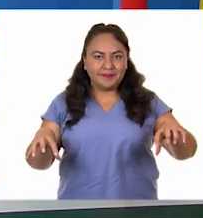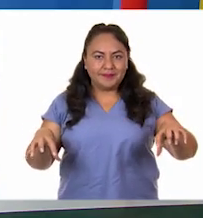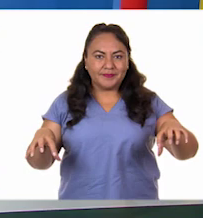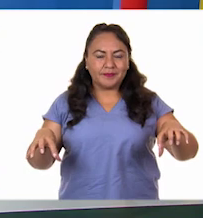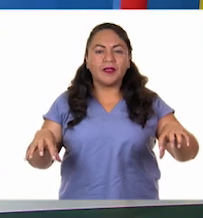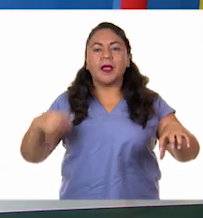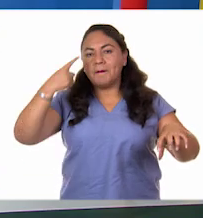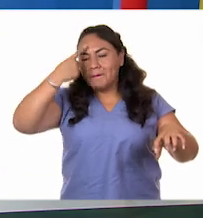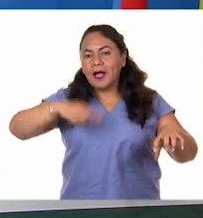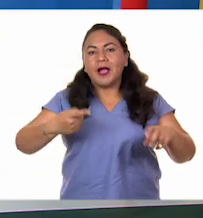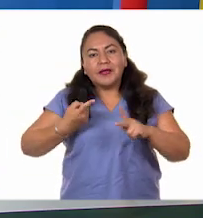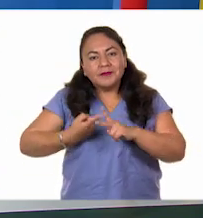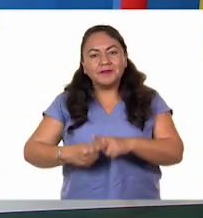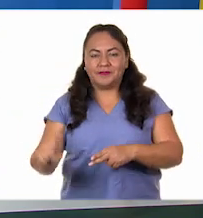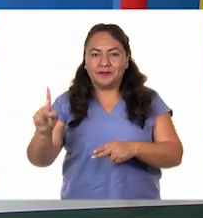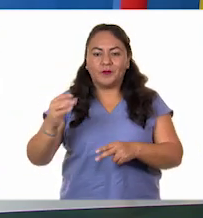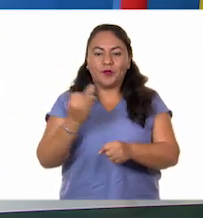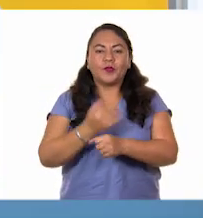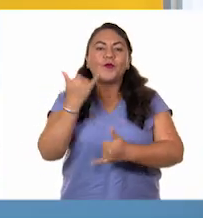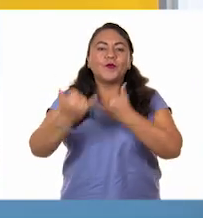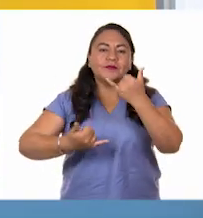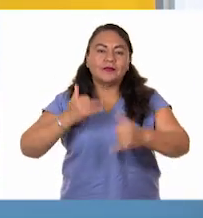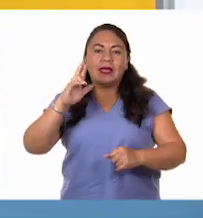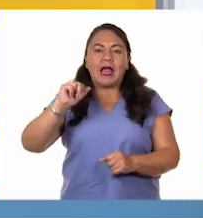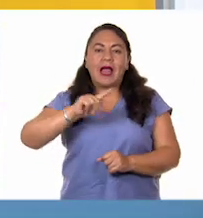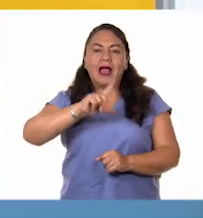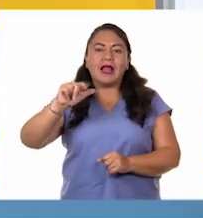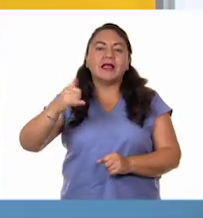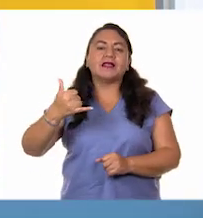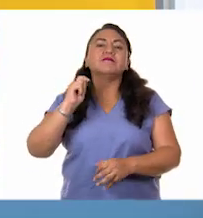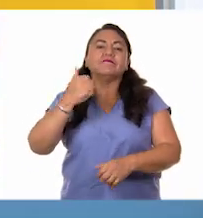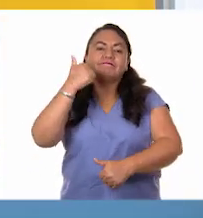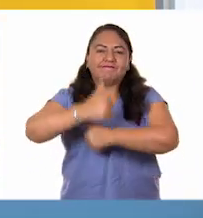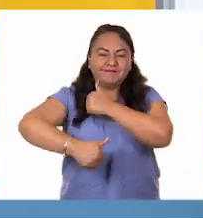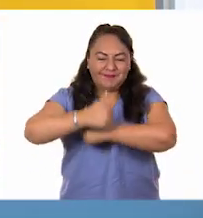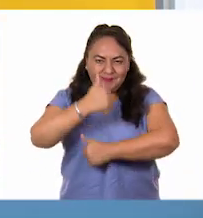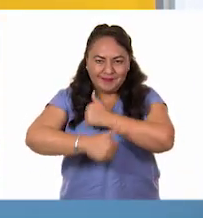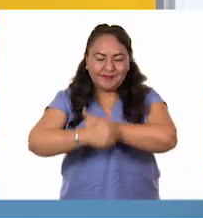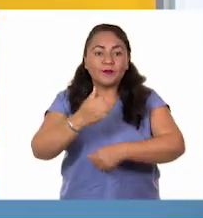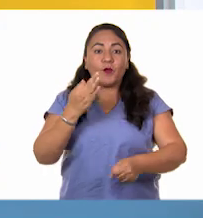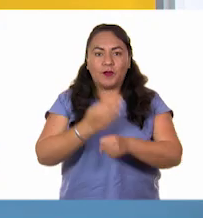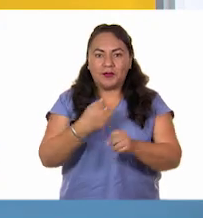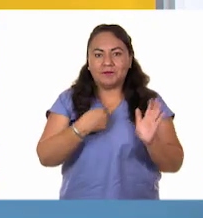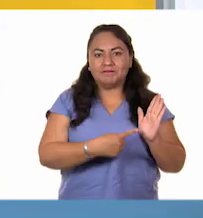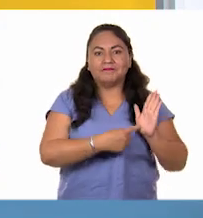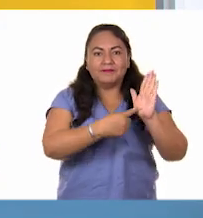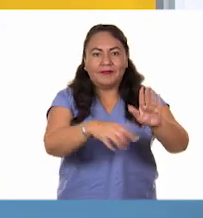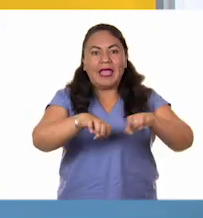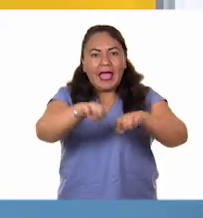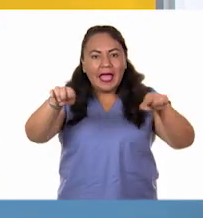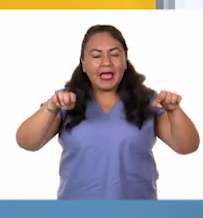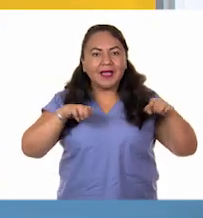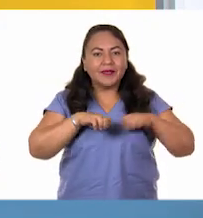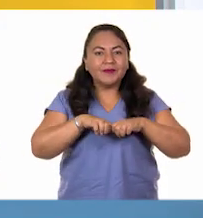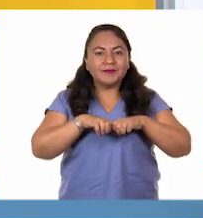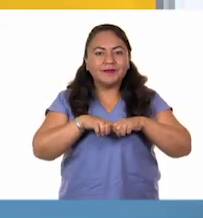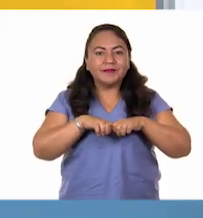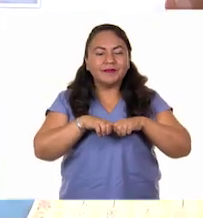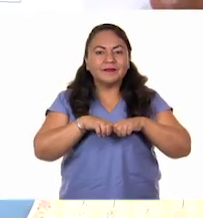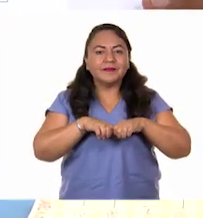Para poder iniciar con este rally. Fíjense bien, alumnos en casa, les voy a presentar al equipo de